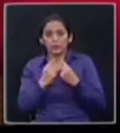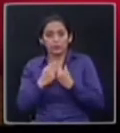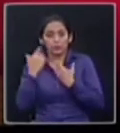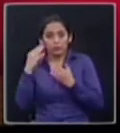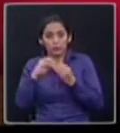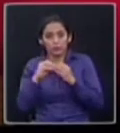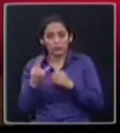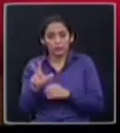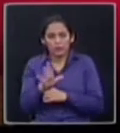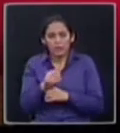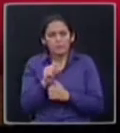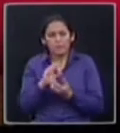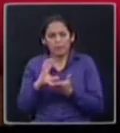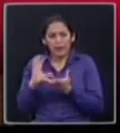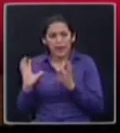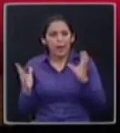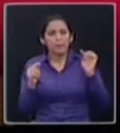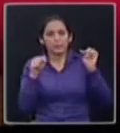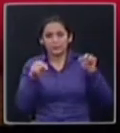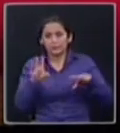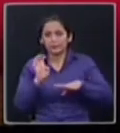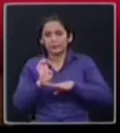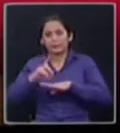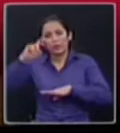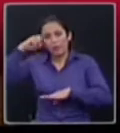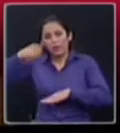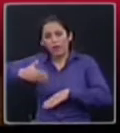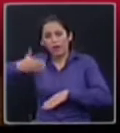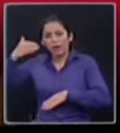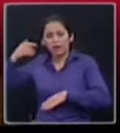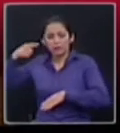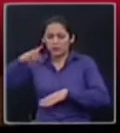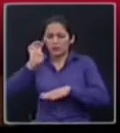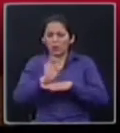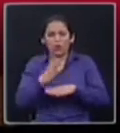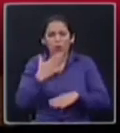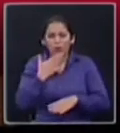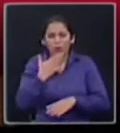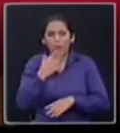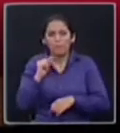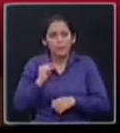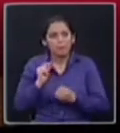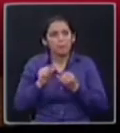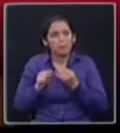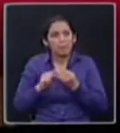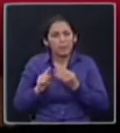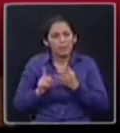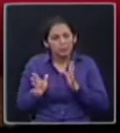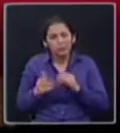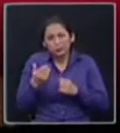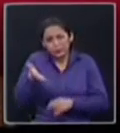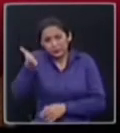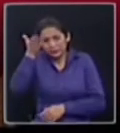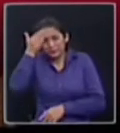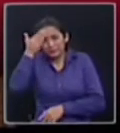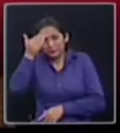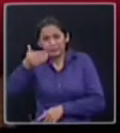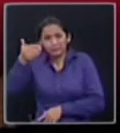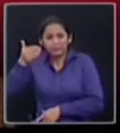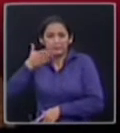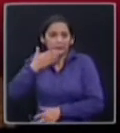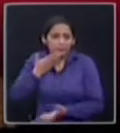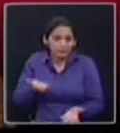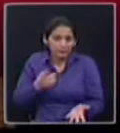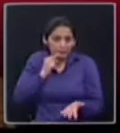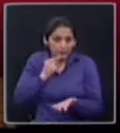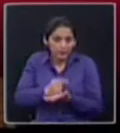Usted y todos los televidentes recordamos lo que era el Ecuador antes de la Revolución Ciudadana. No tengo que darle mayores ejemplos, pero es indudable y nadie puede negar